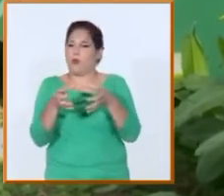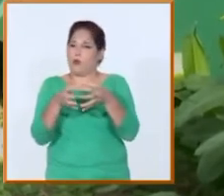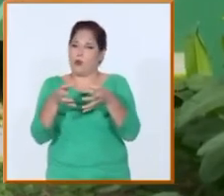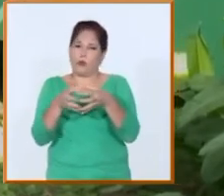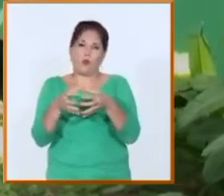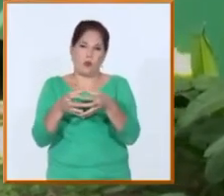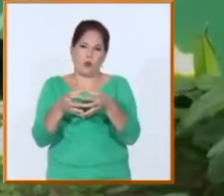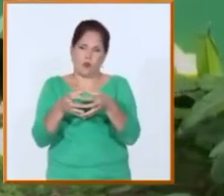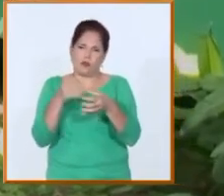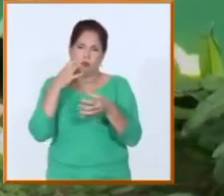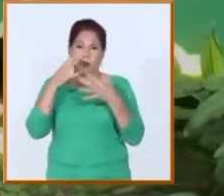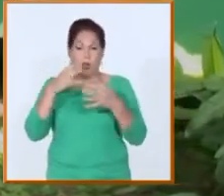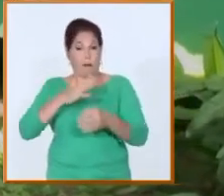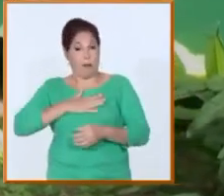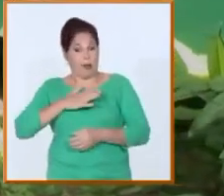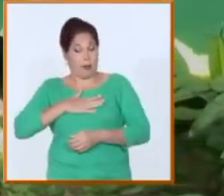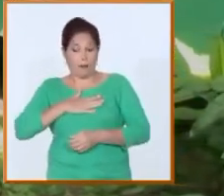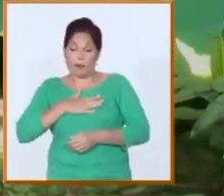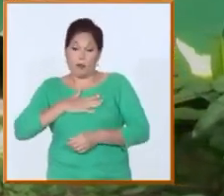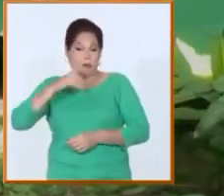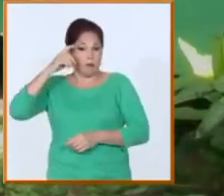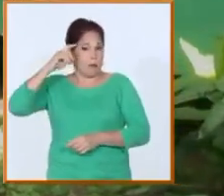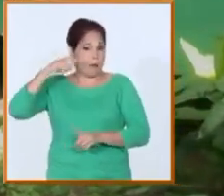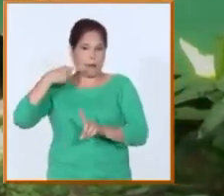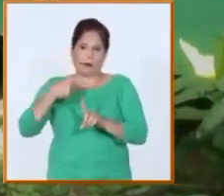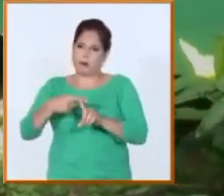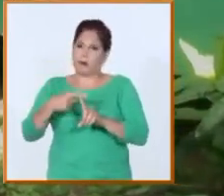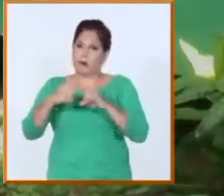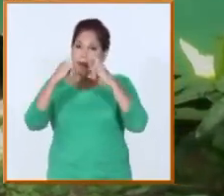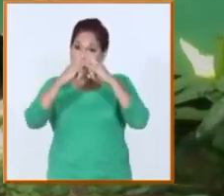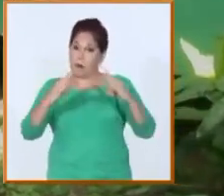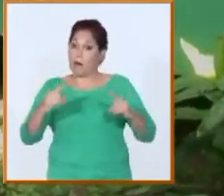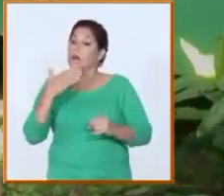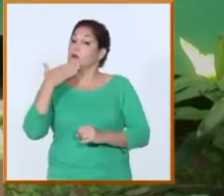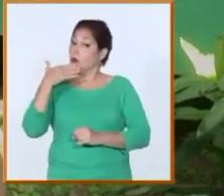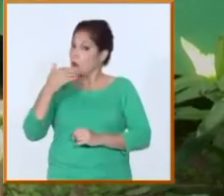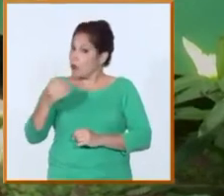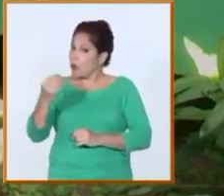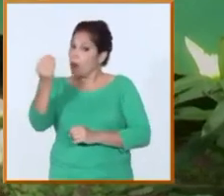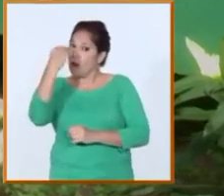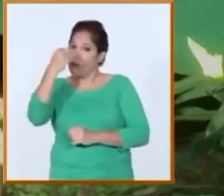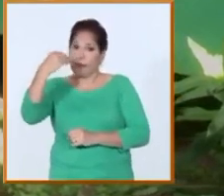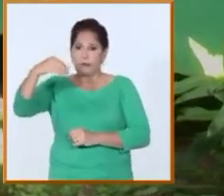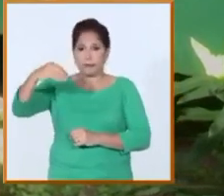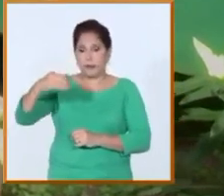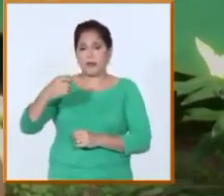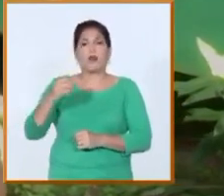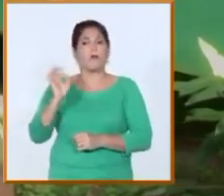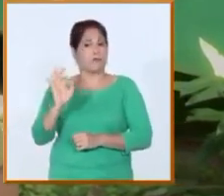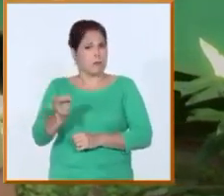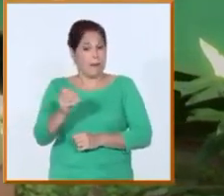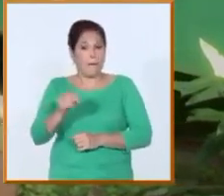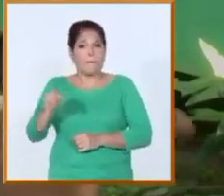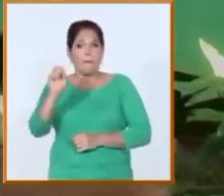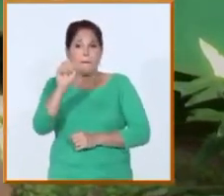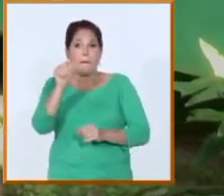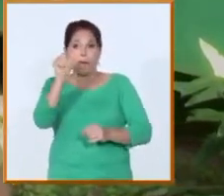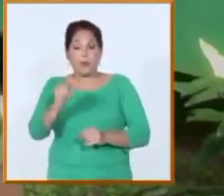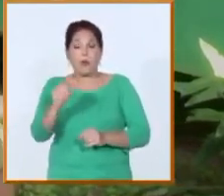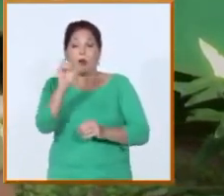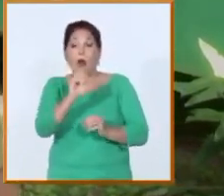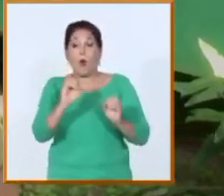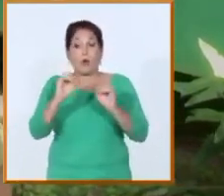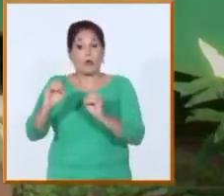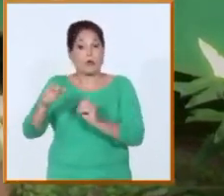yo para mí fue algo muy positivo el campamento estuvo muy bueno la logística estuvo muy bien la verdad las personas que organizaron el campamento por parte de la